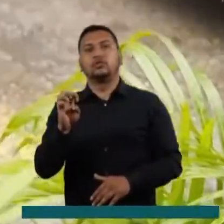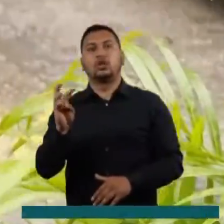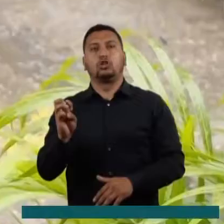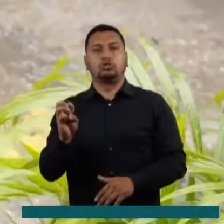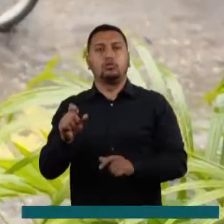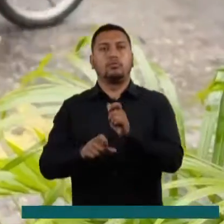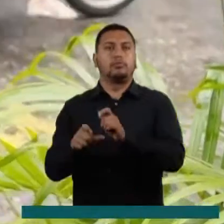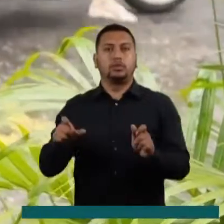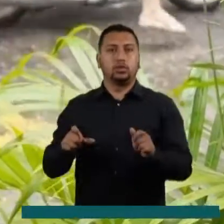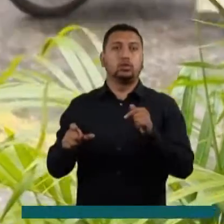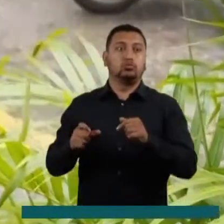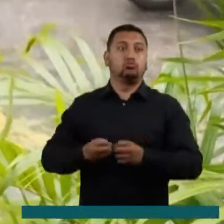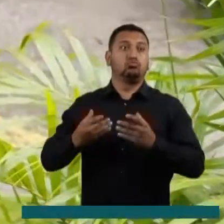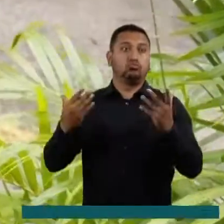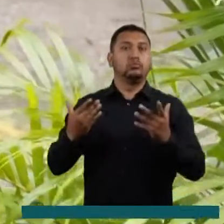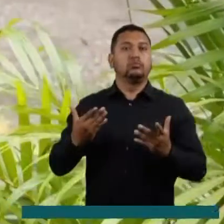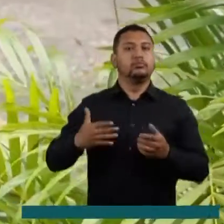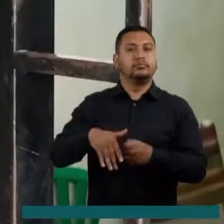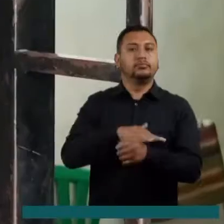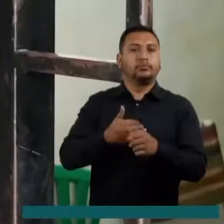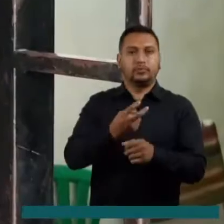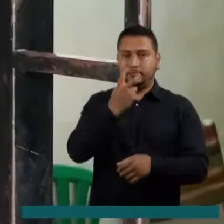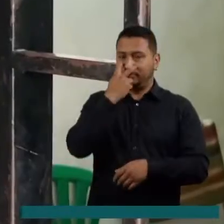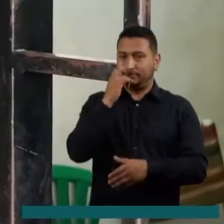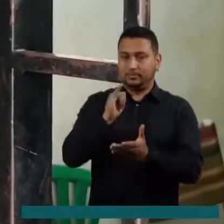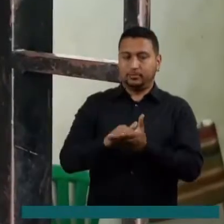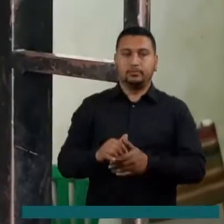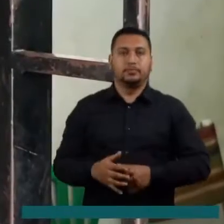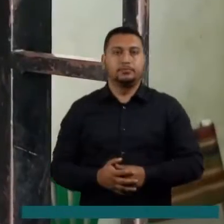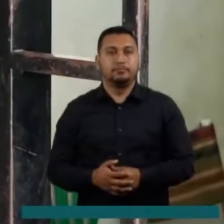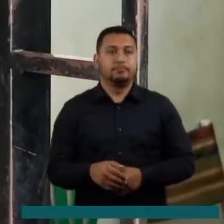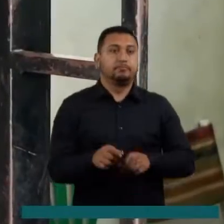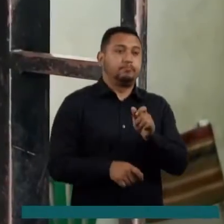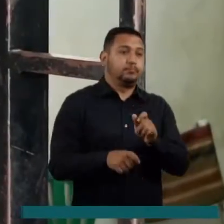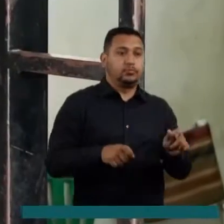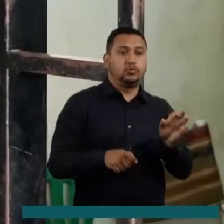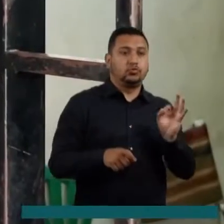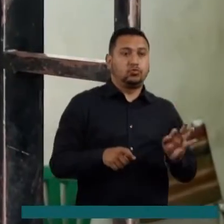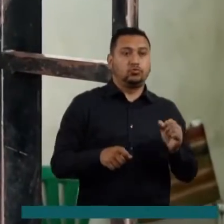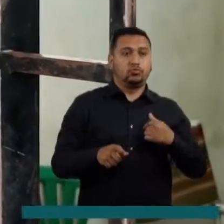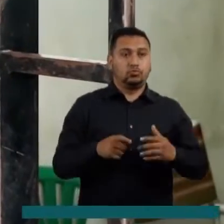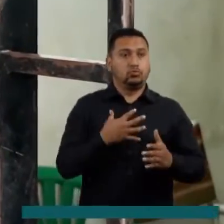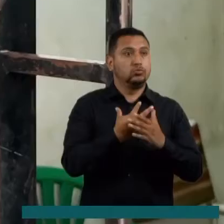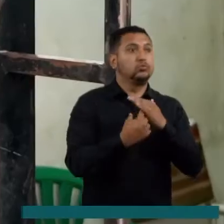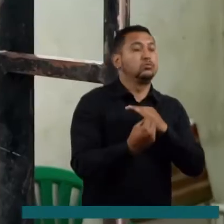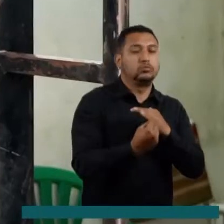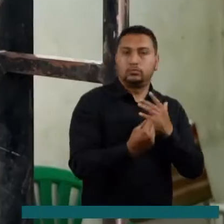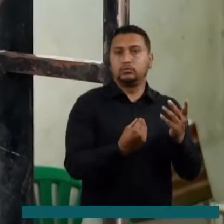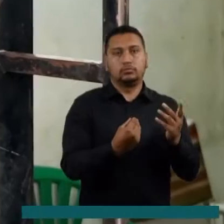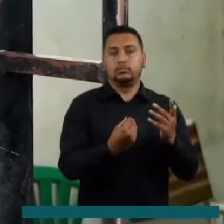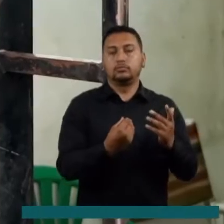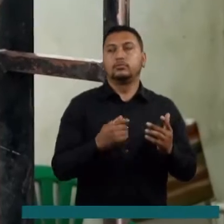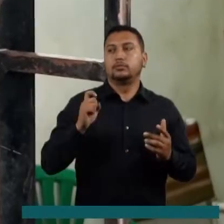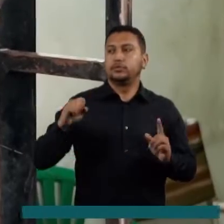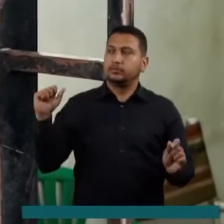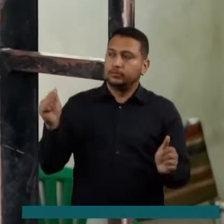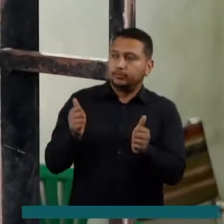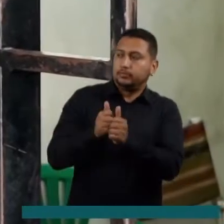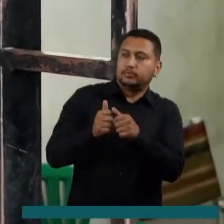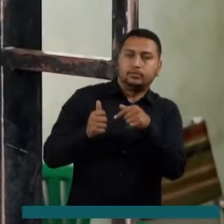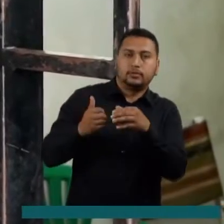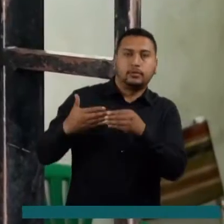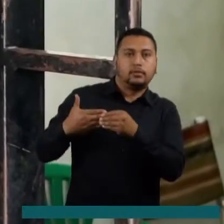personas en la ciudad de Neiva con esta condición. Nosotros en este momento tenemos que siempre salir con una persona que nos guíe